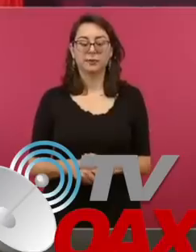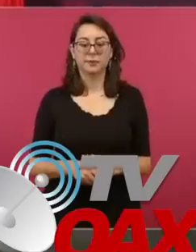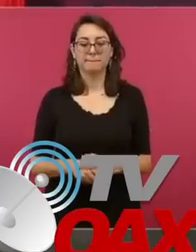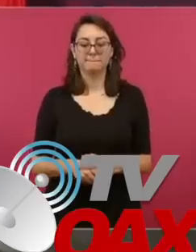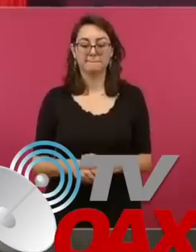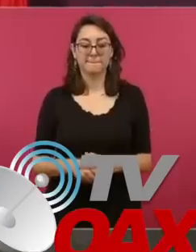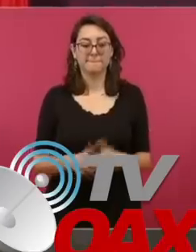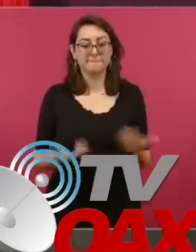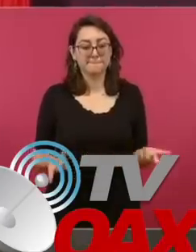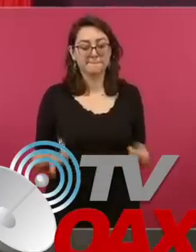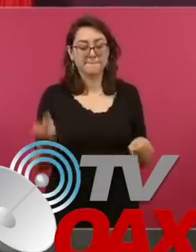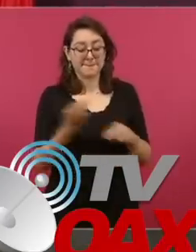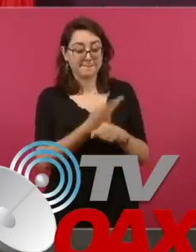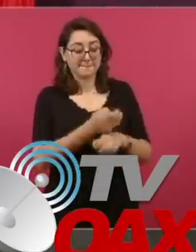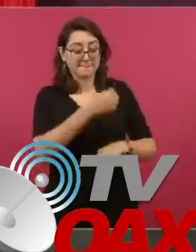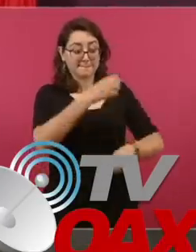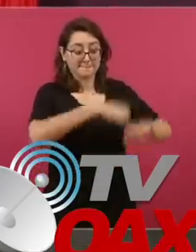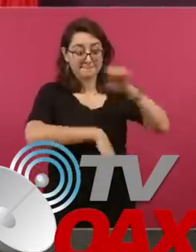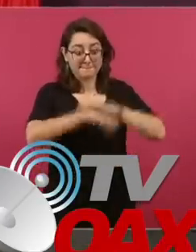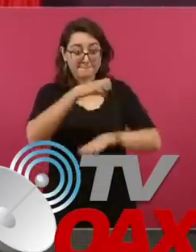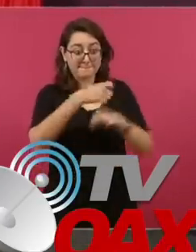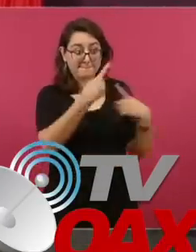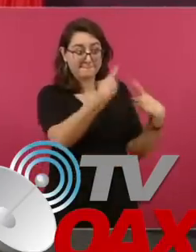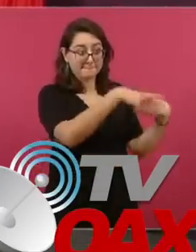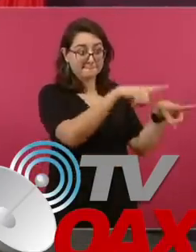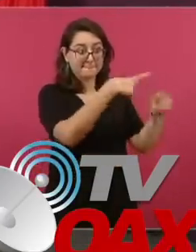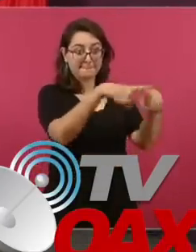esperando que yo me vaya.